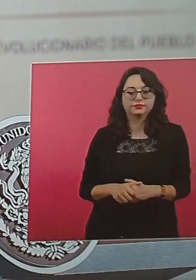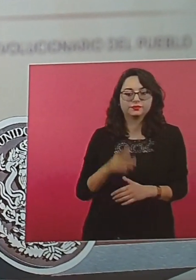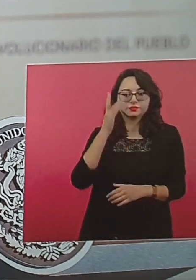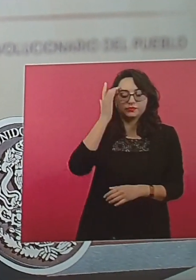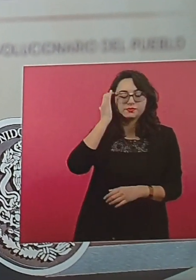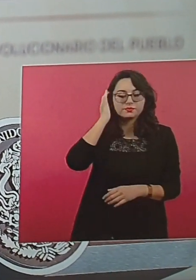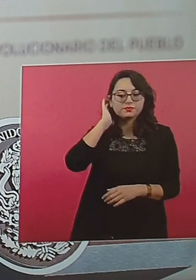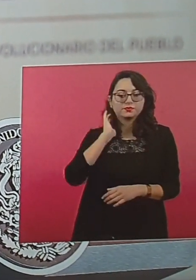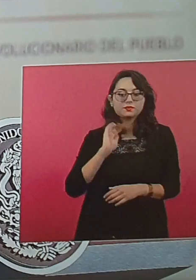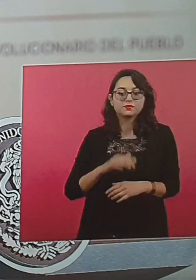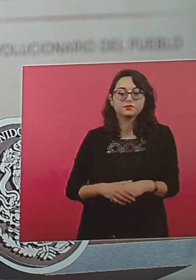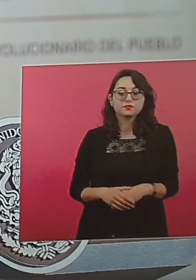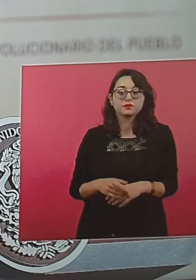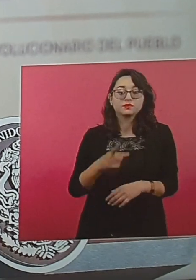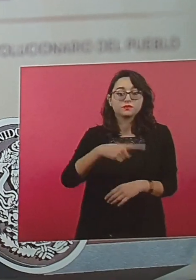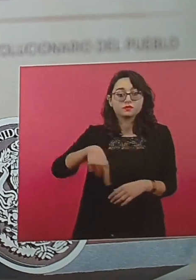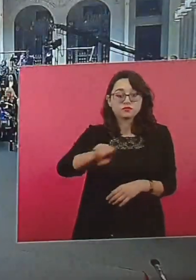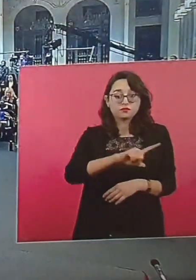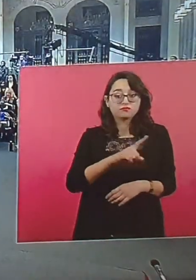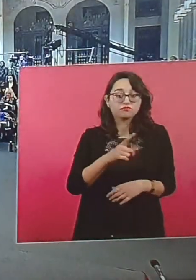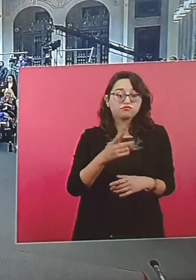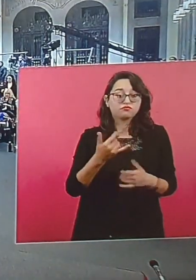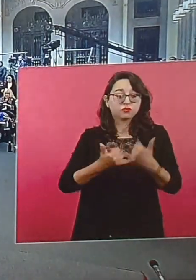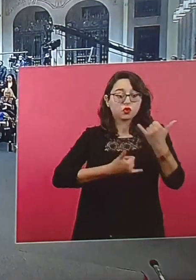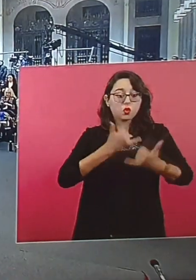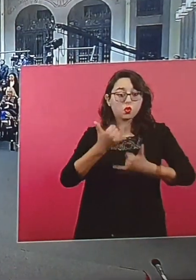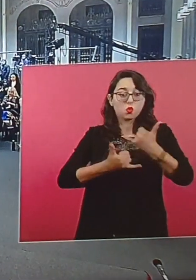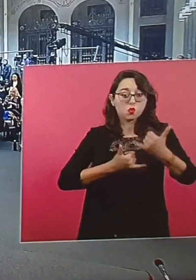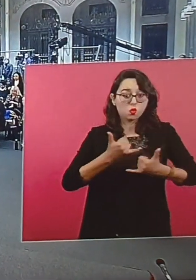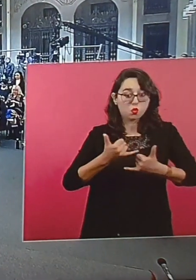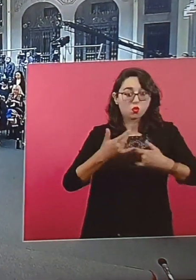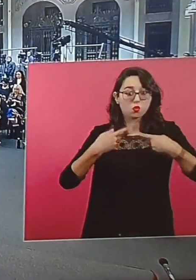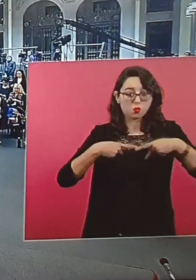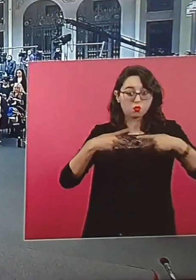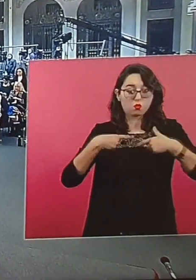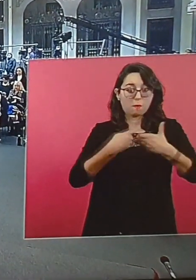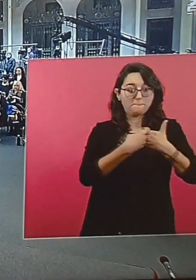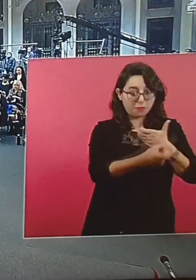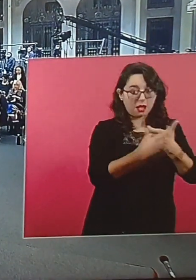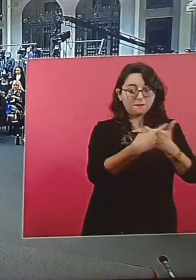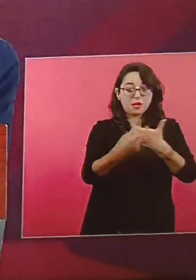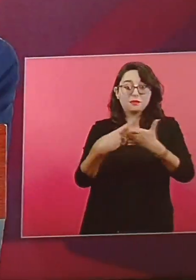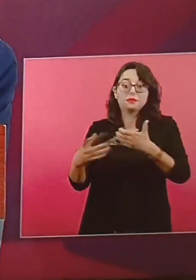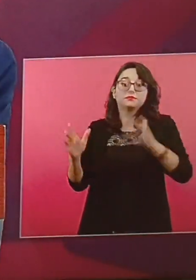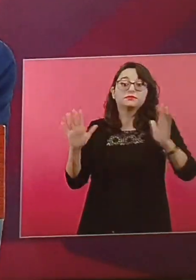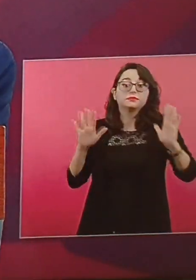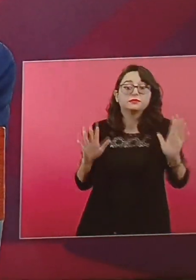Tendrían que sacar a los jugadores ellos mismos. Ellos saben